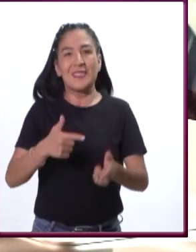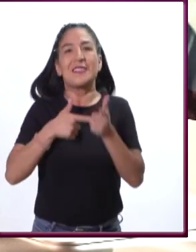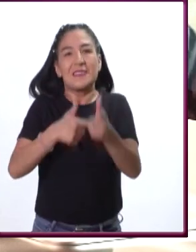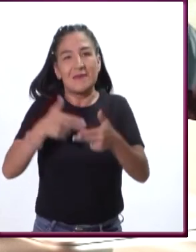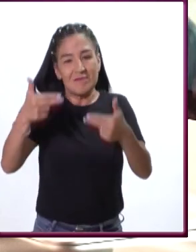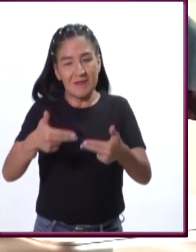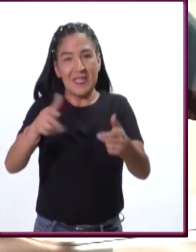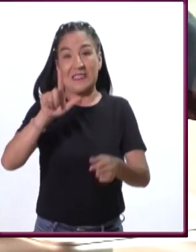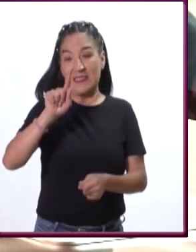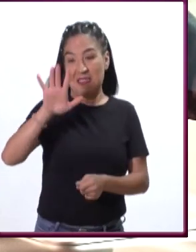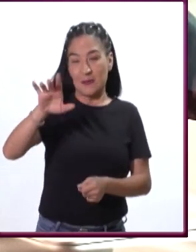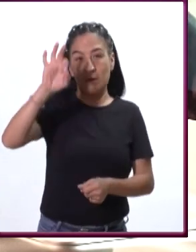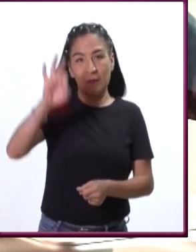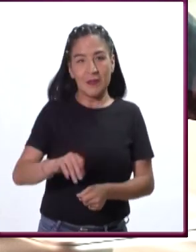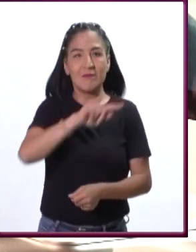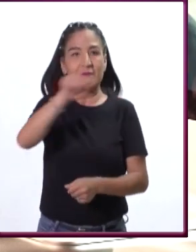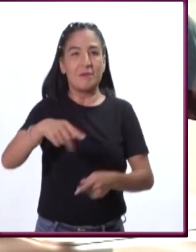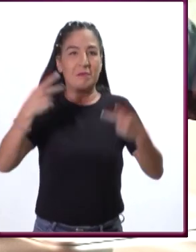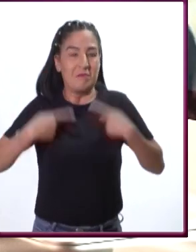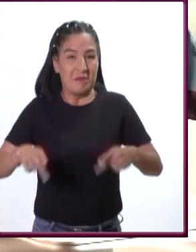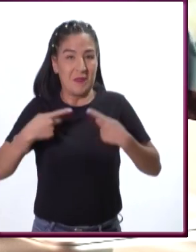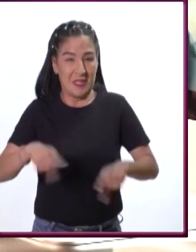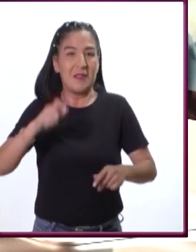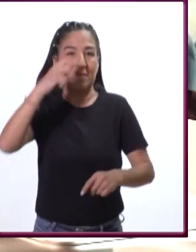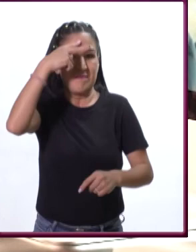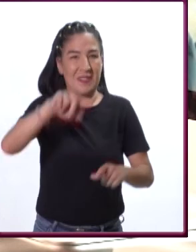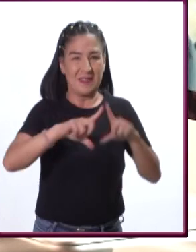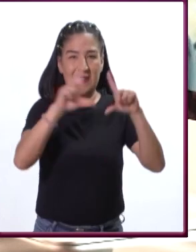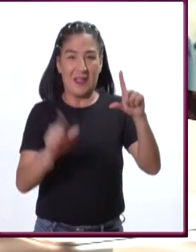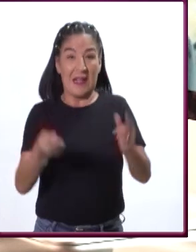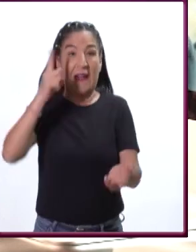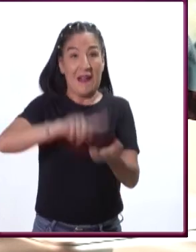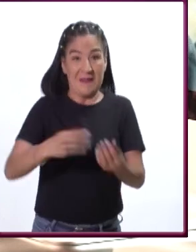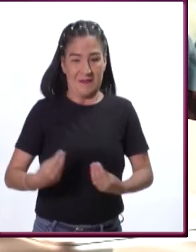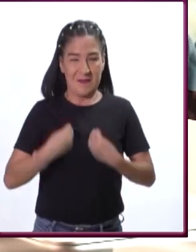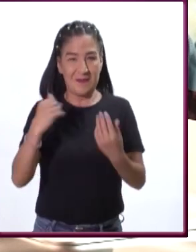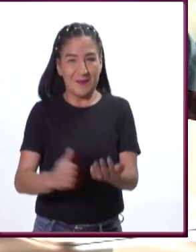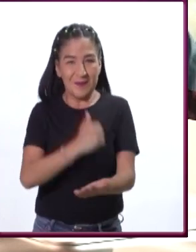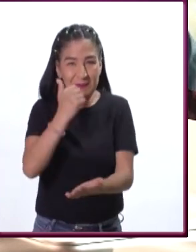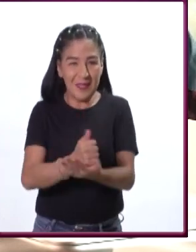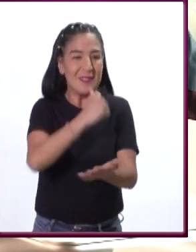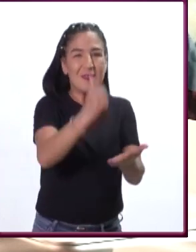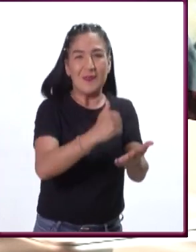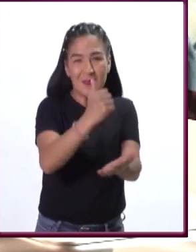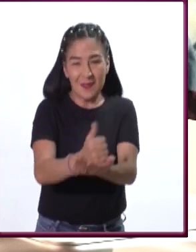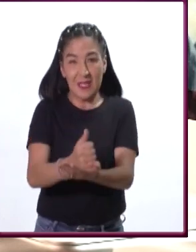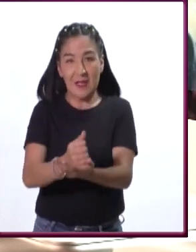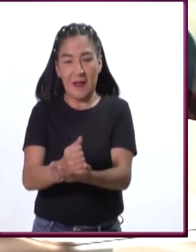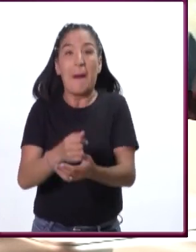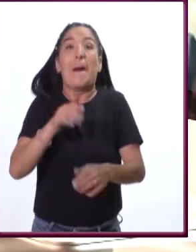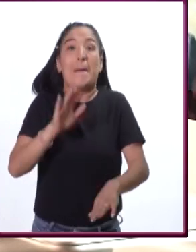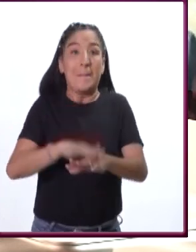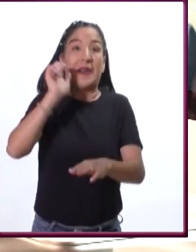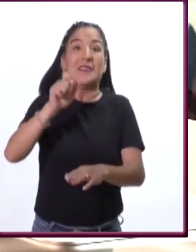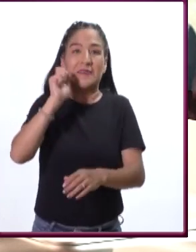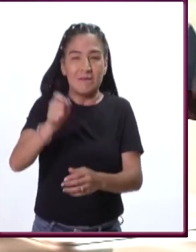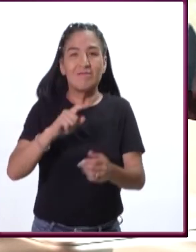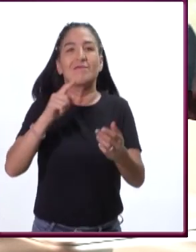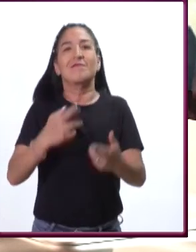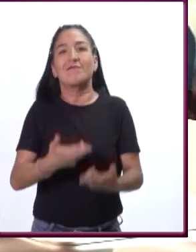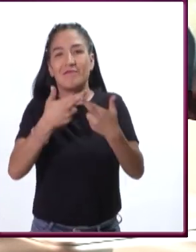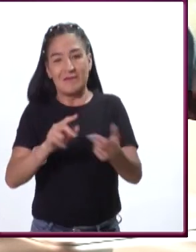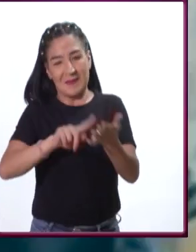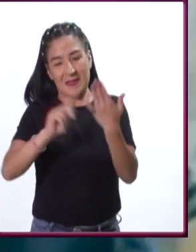del 75% de la población mexicana que vivimos en las ciudades y del restante de la población